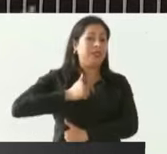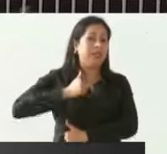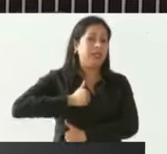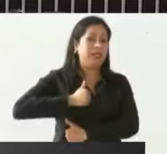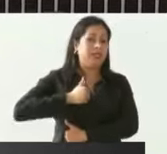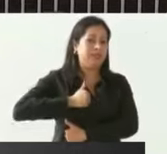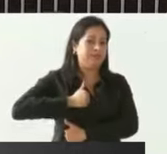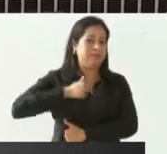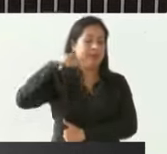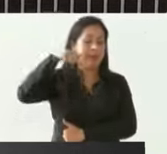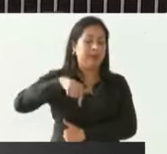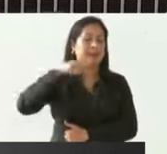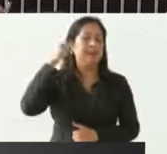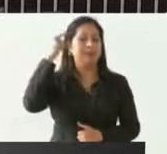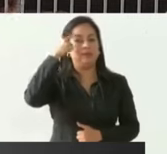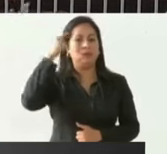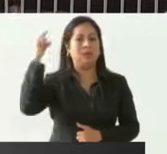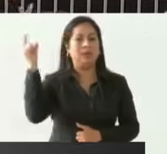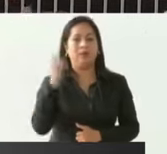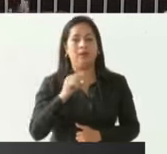aquí en Siguatanejo